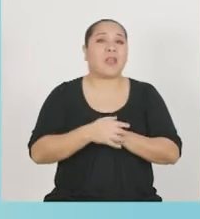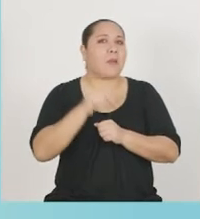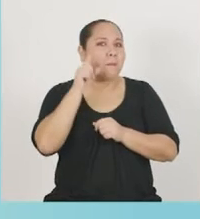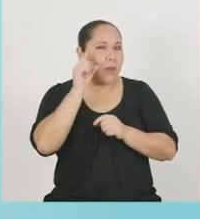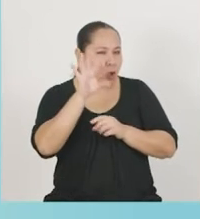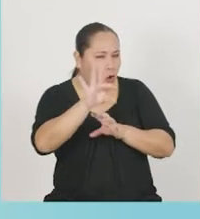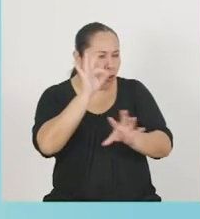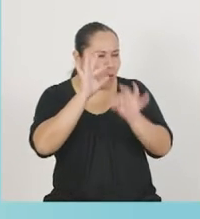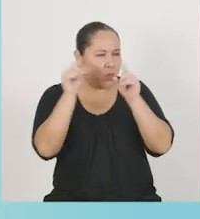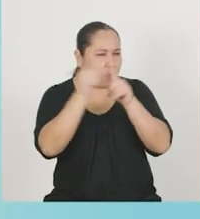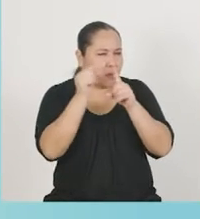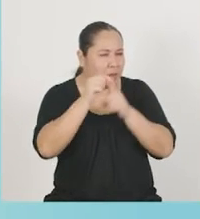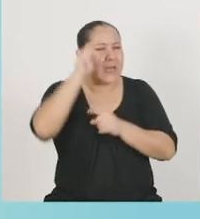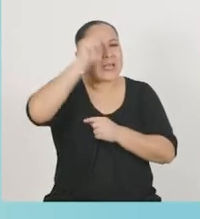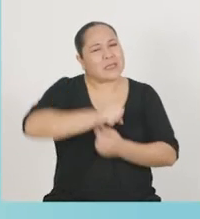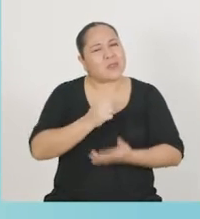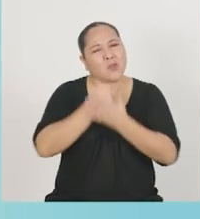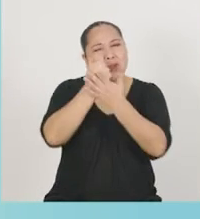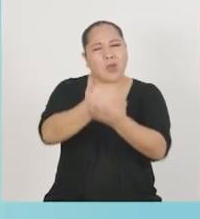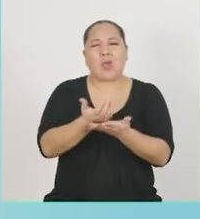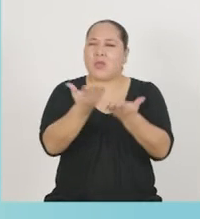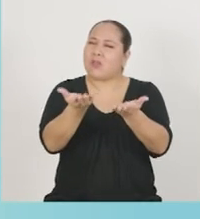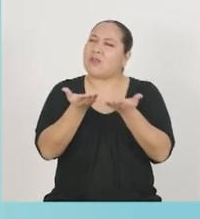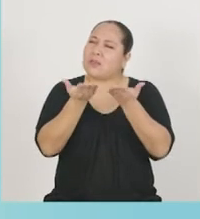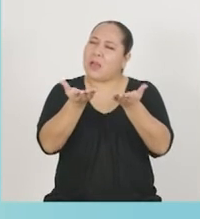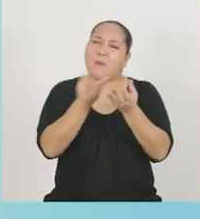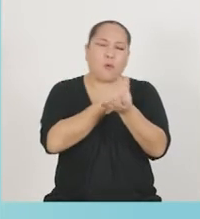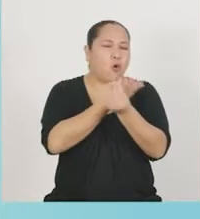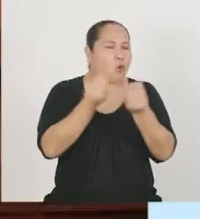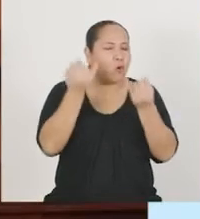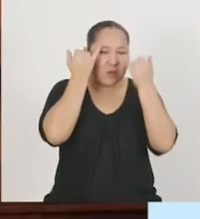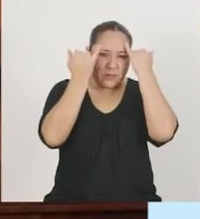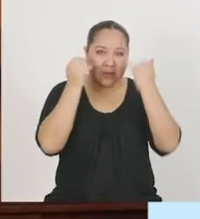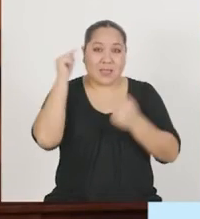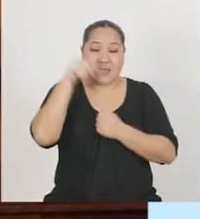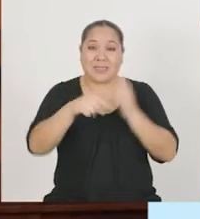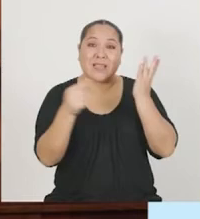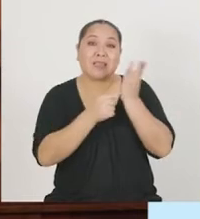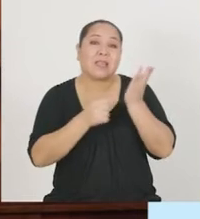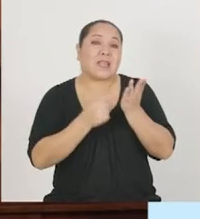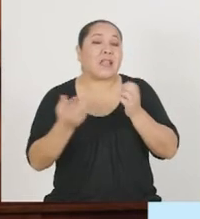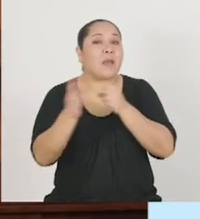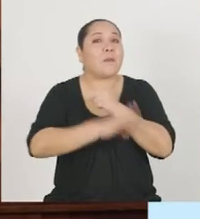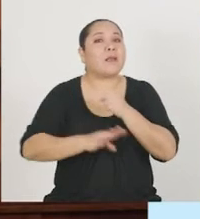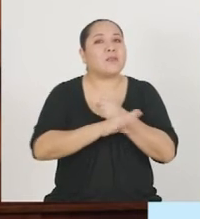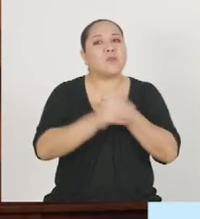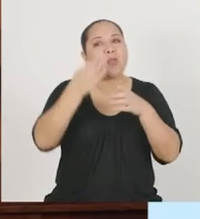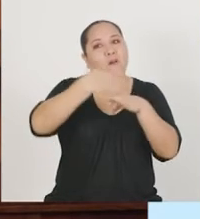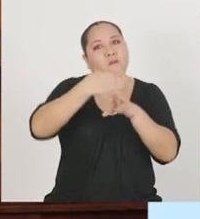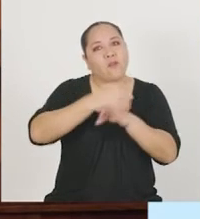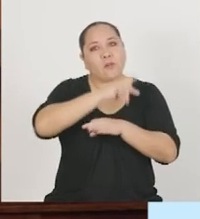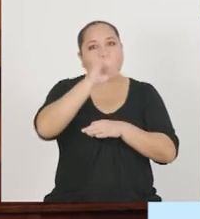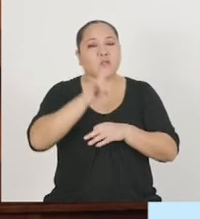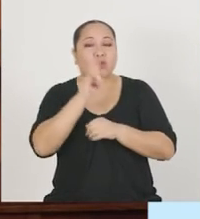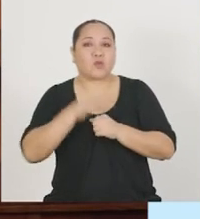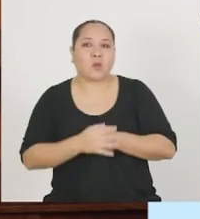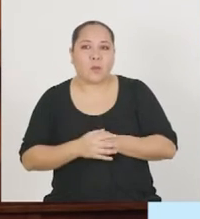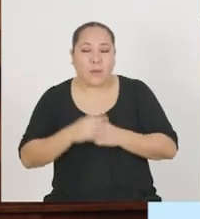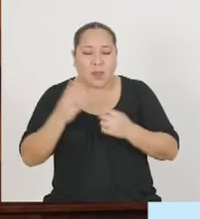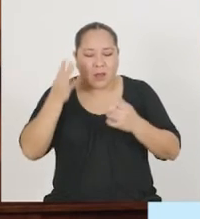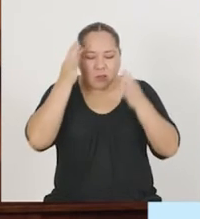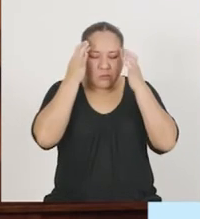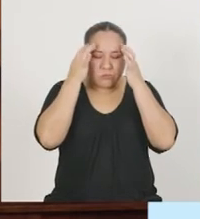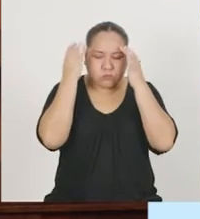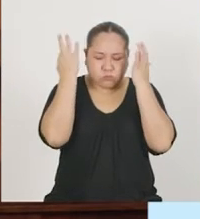palabras que nos aportan un montón de ideas. Esta técnica se basa en una herramienta utilizada